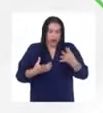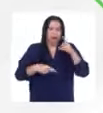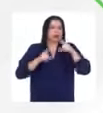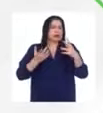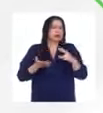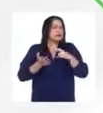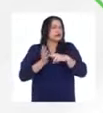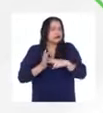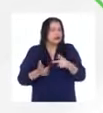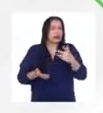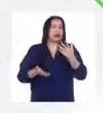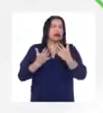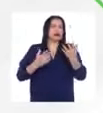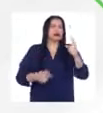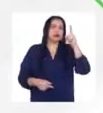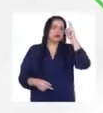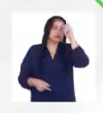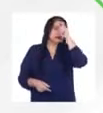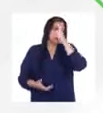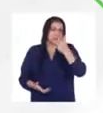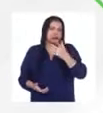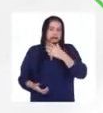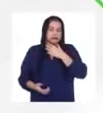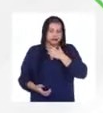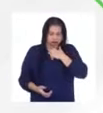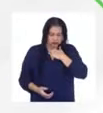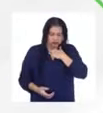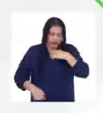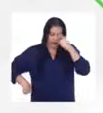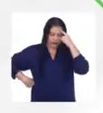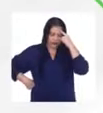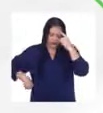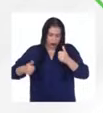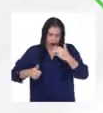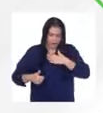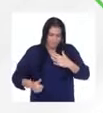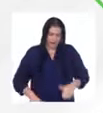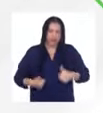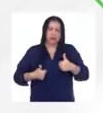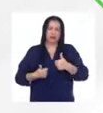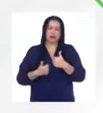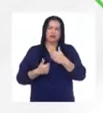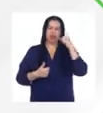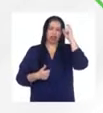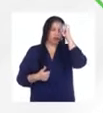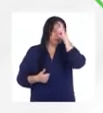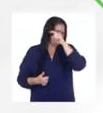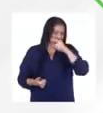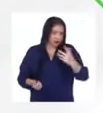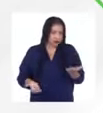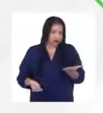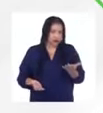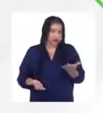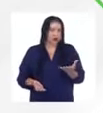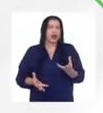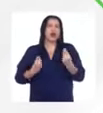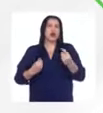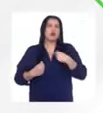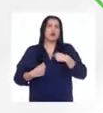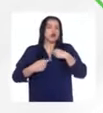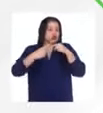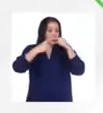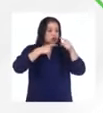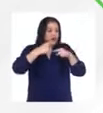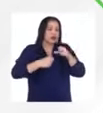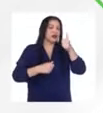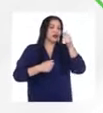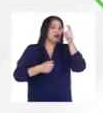seguramente las cosas difíciles. Ponte a pensar qué cosa difícil te ha ocurrido en tu vida y cómo se lo contarías a otra